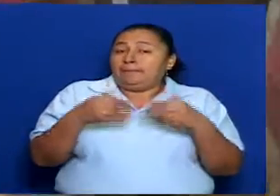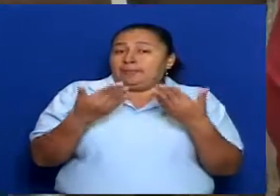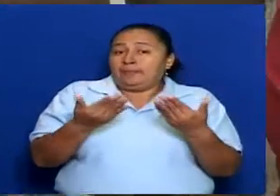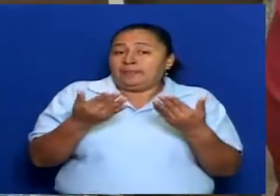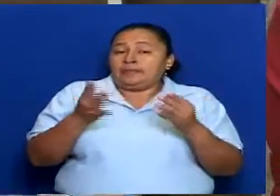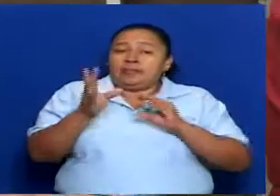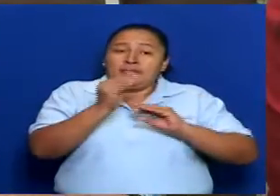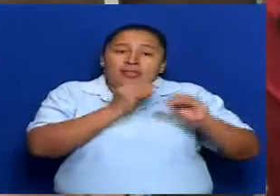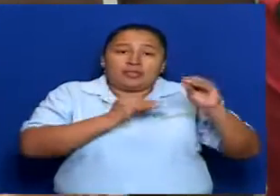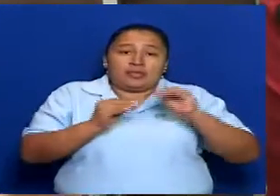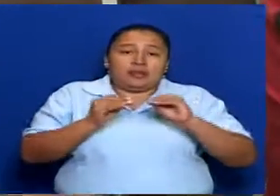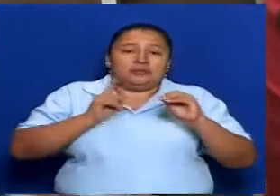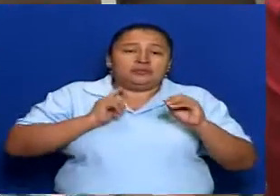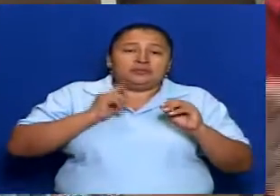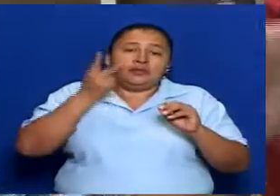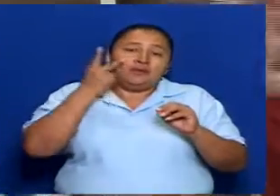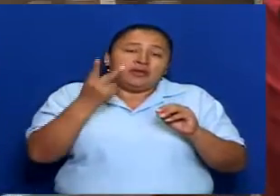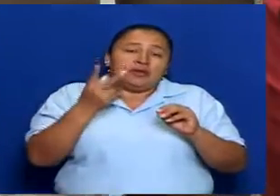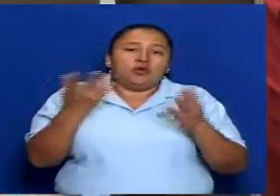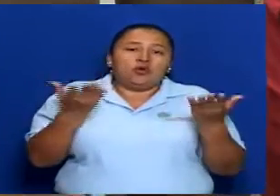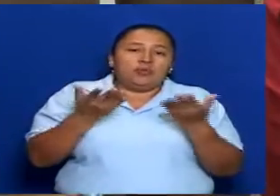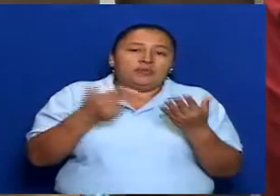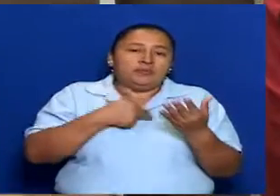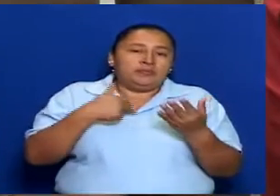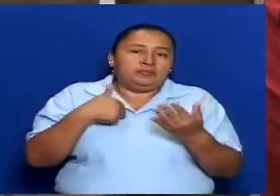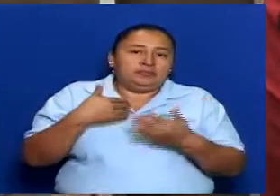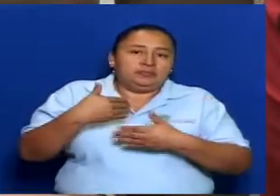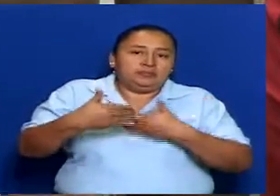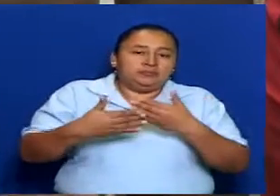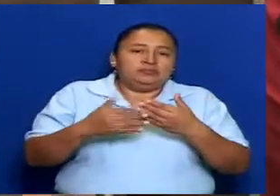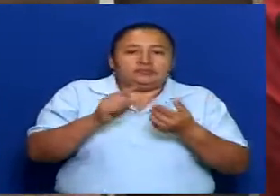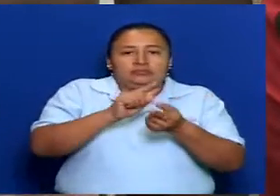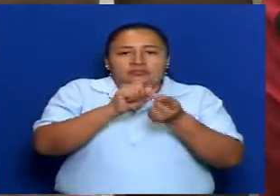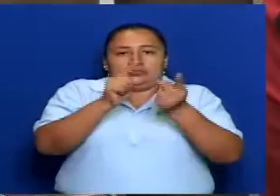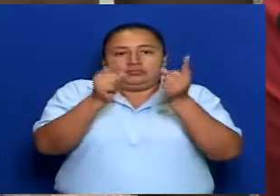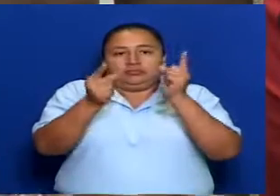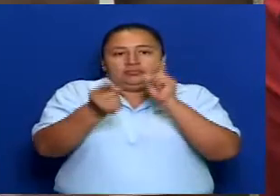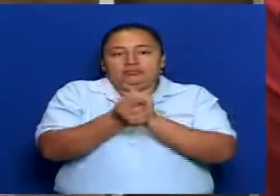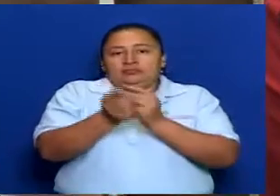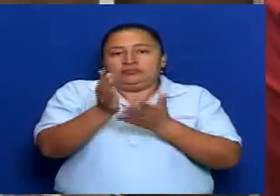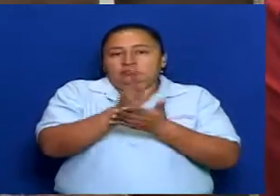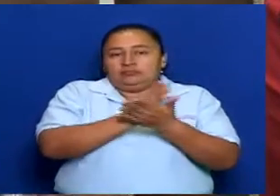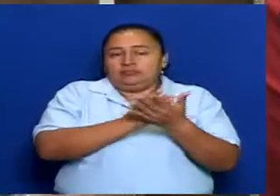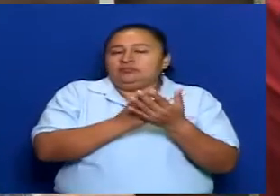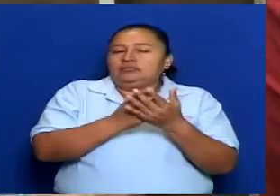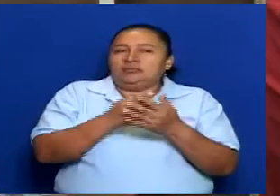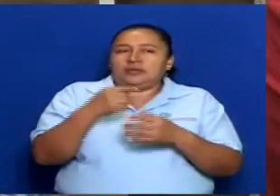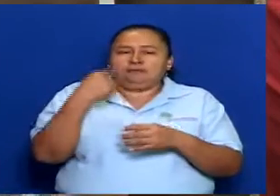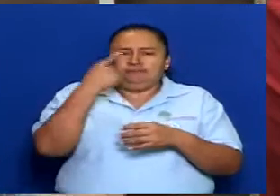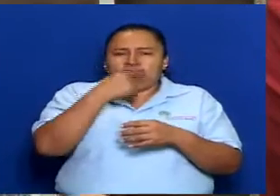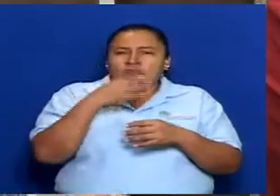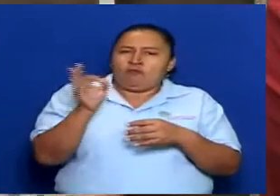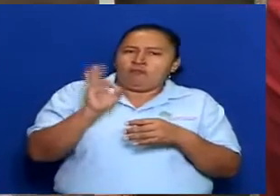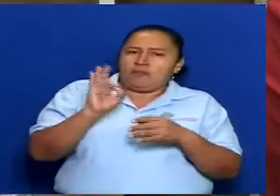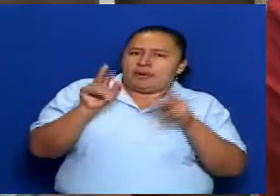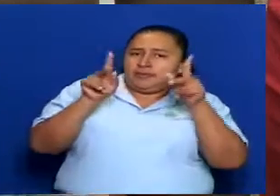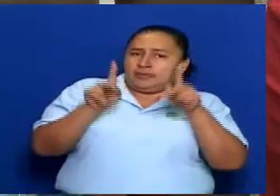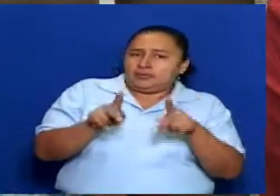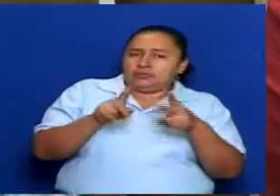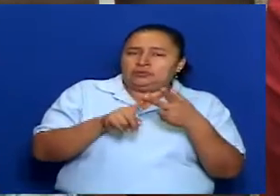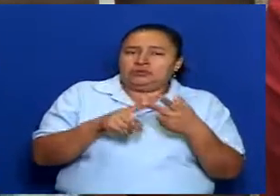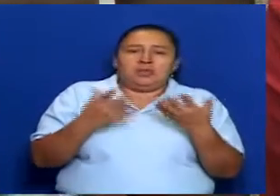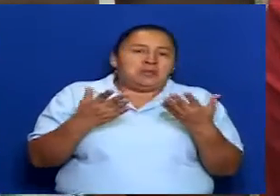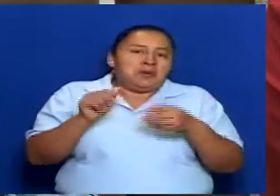entonces, tiene que ver cómo se va cambiando alguna de las actitudes, las prácticas